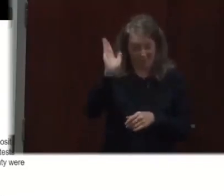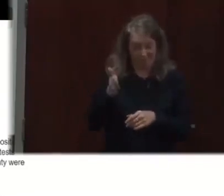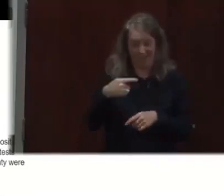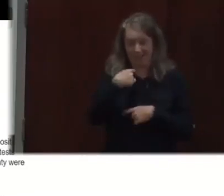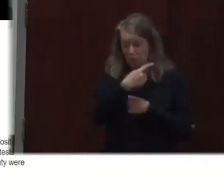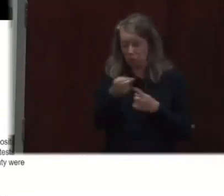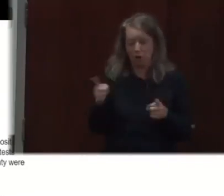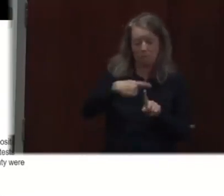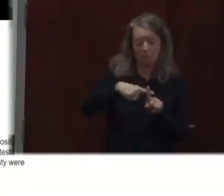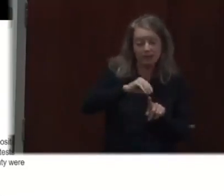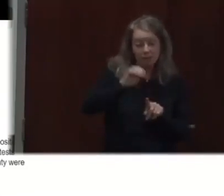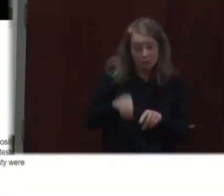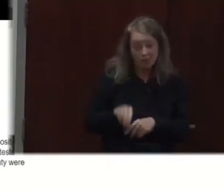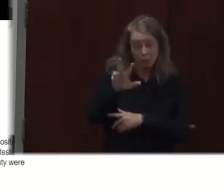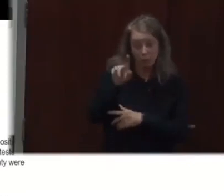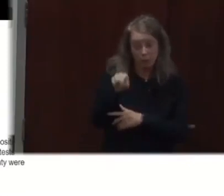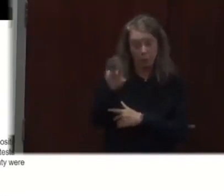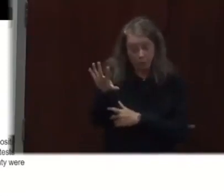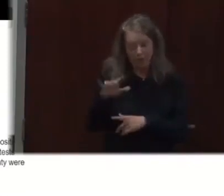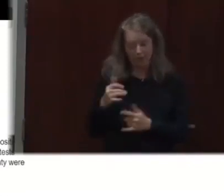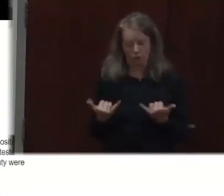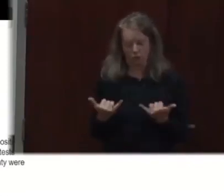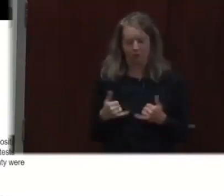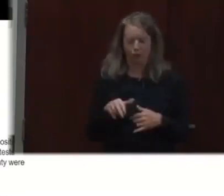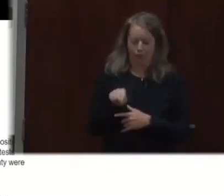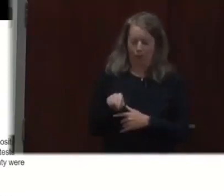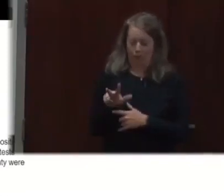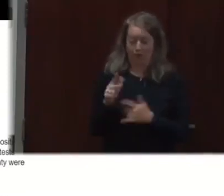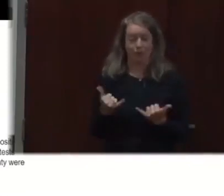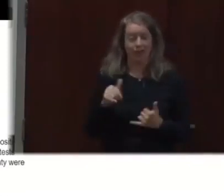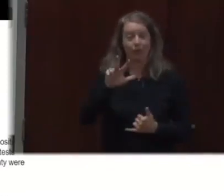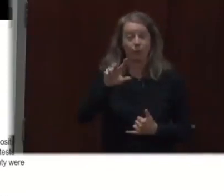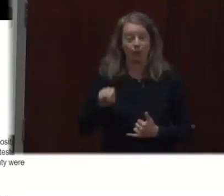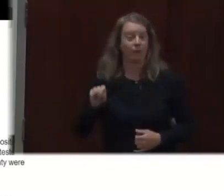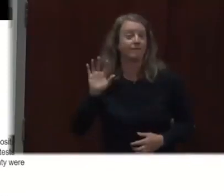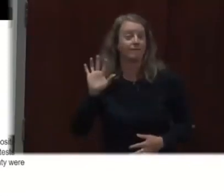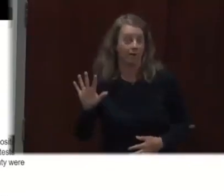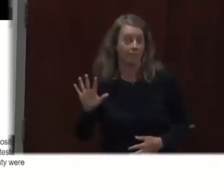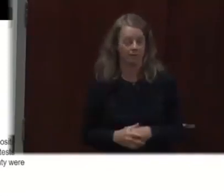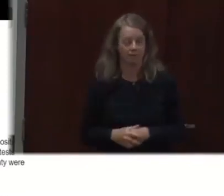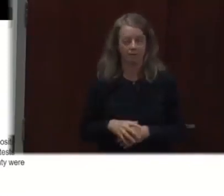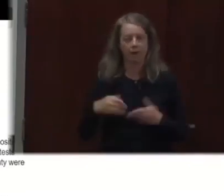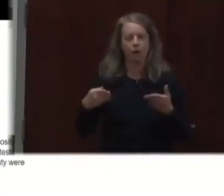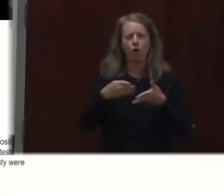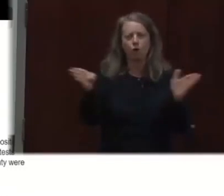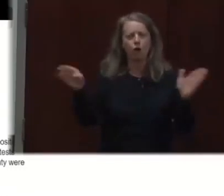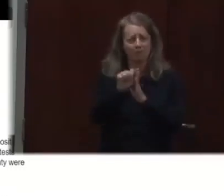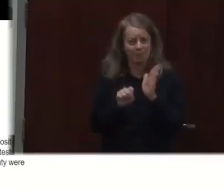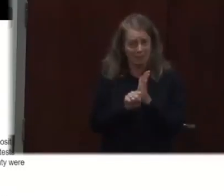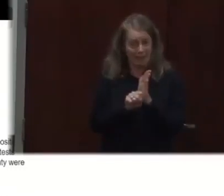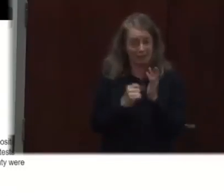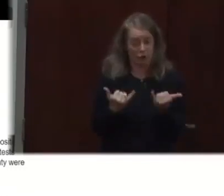7.4% desde la última vez que hablamos, y hoy son 7.4%. Una vez más,